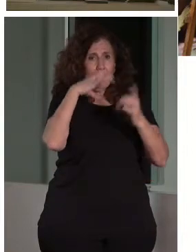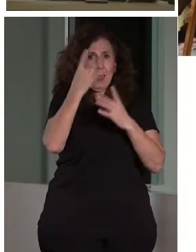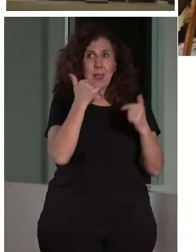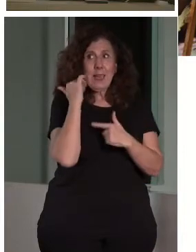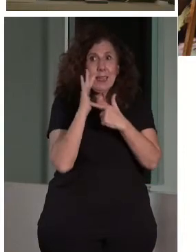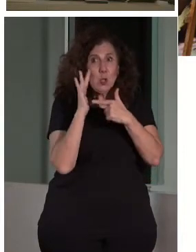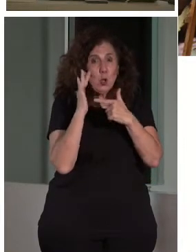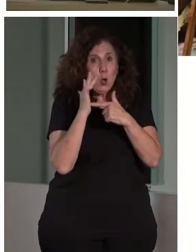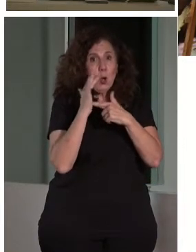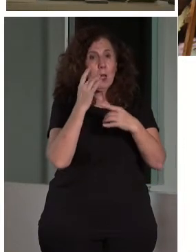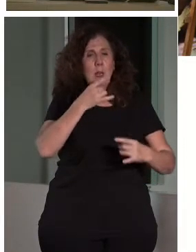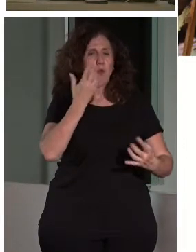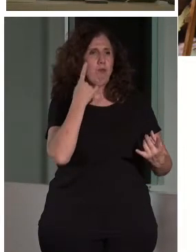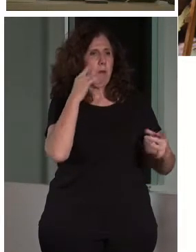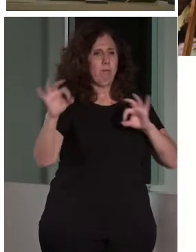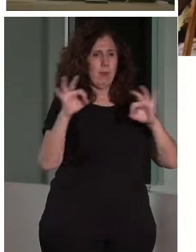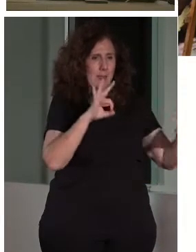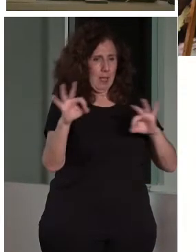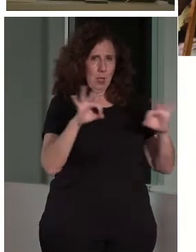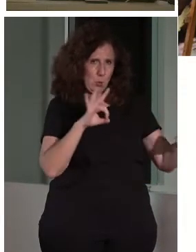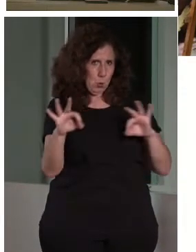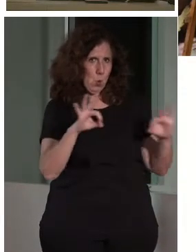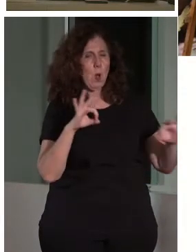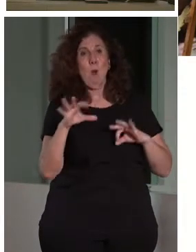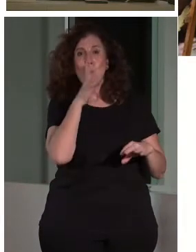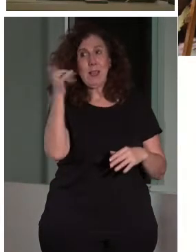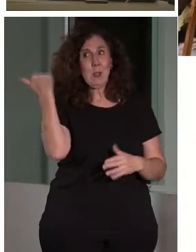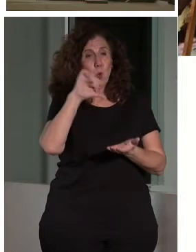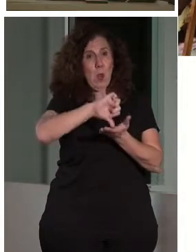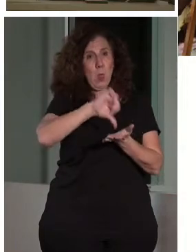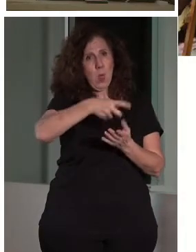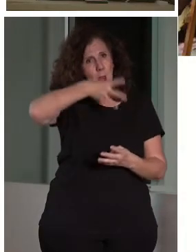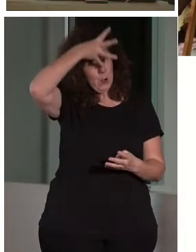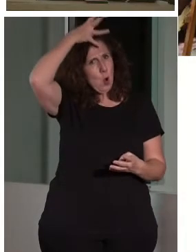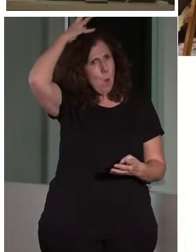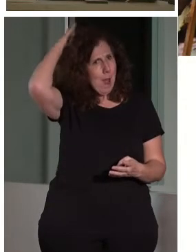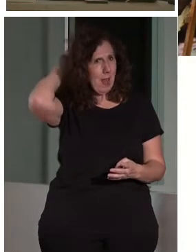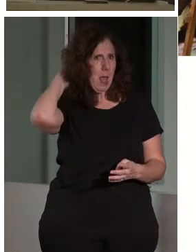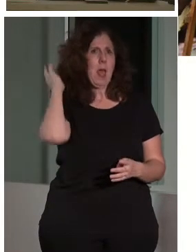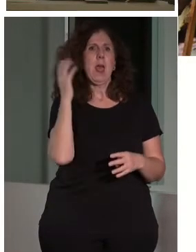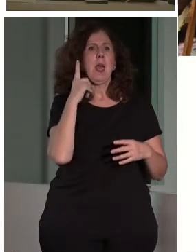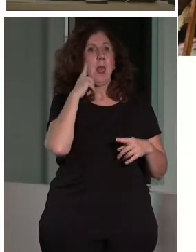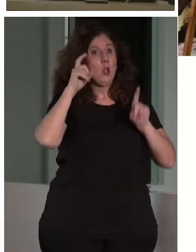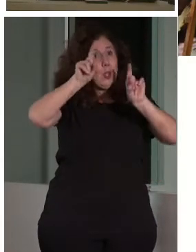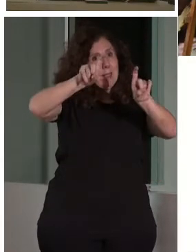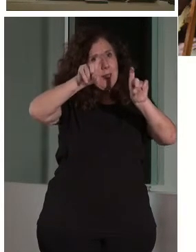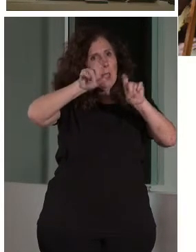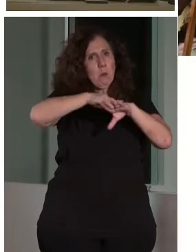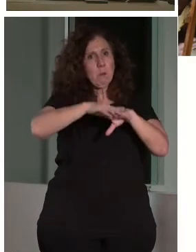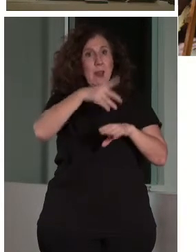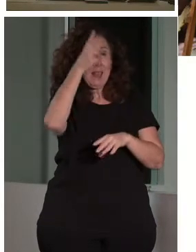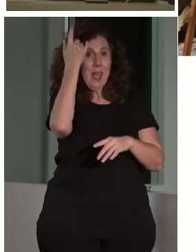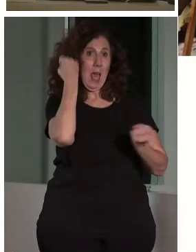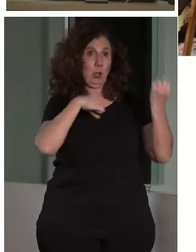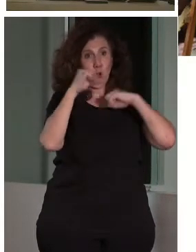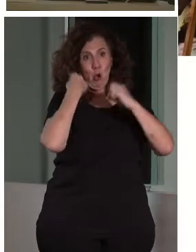histórica que hacemos en Villa Joyosa Romana, porque fuimos ciudad romana. Bueno, pues enseñamos a los recreadores, los formamos para que sean capaces de… Son